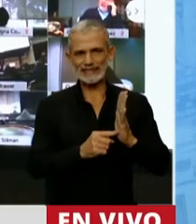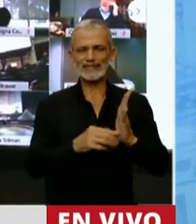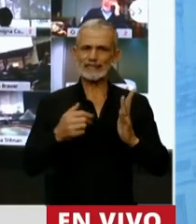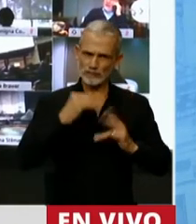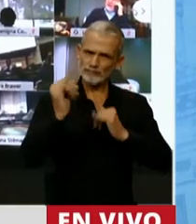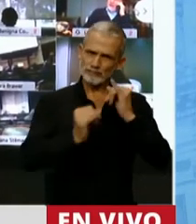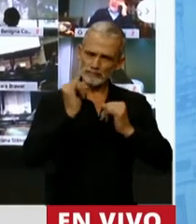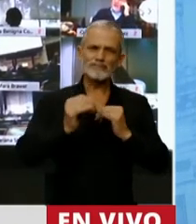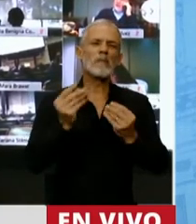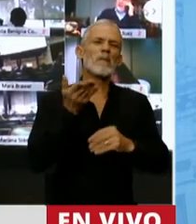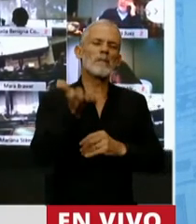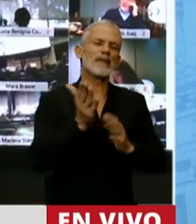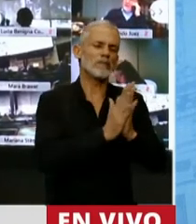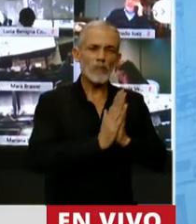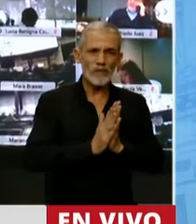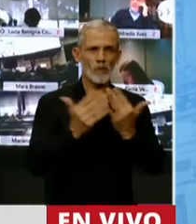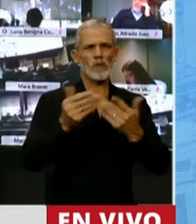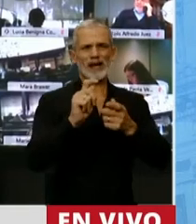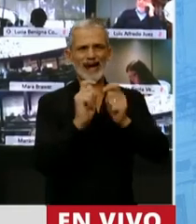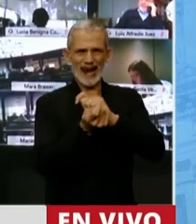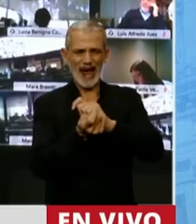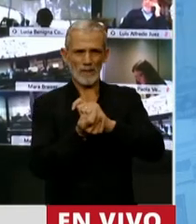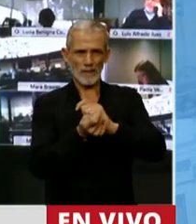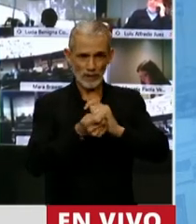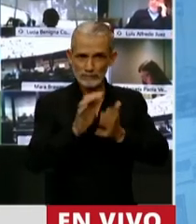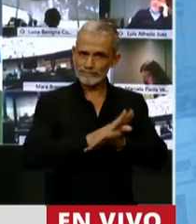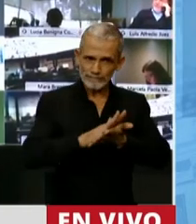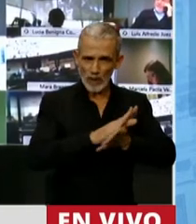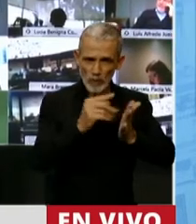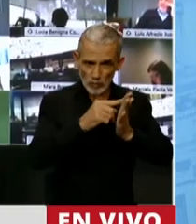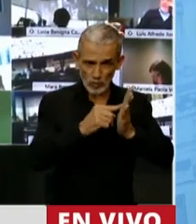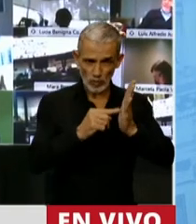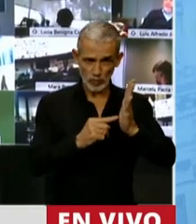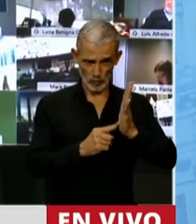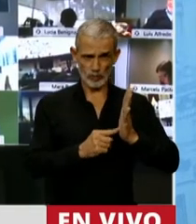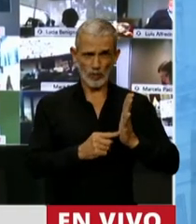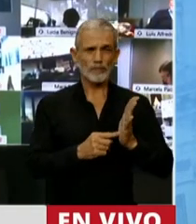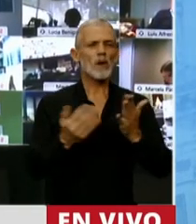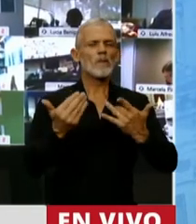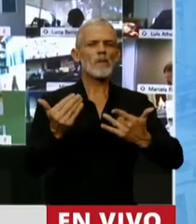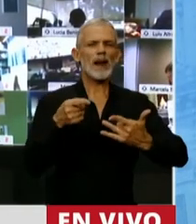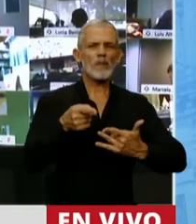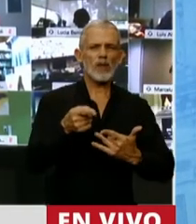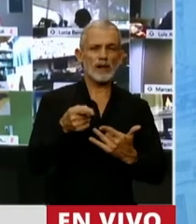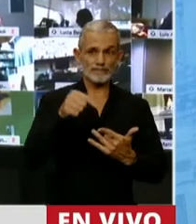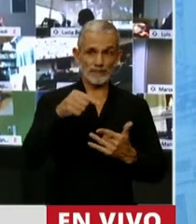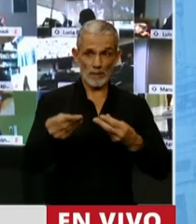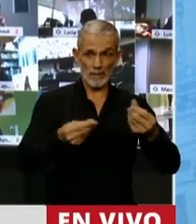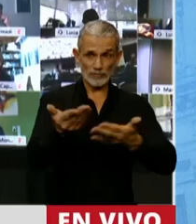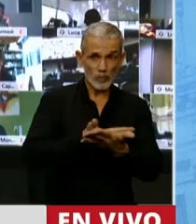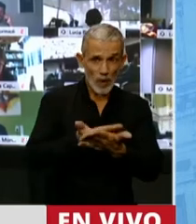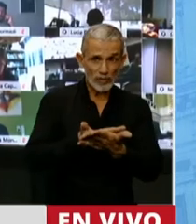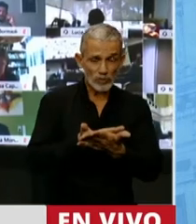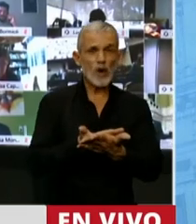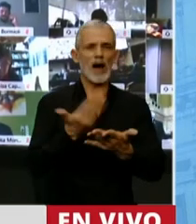dado que solicitamos que se puedan analizar y resolver estos puntos para poder hacer de este presupuesto